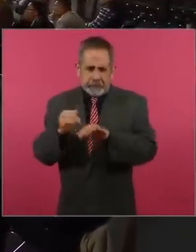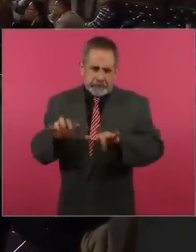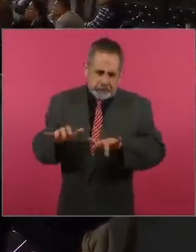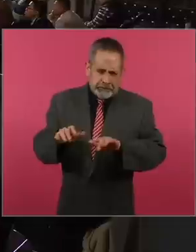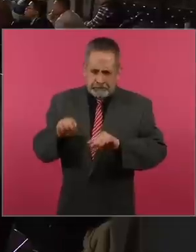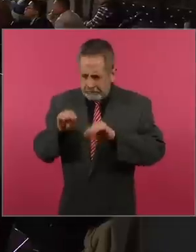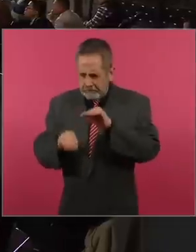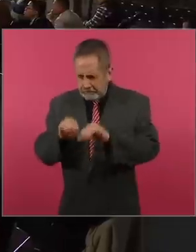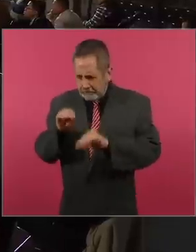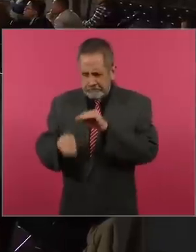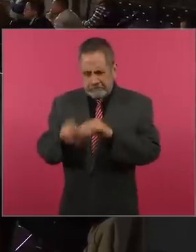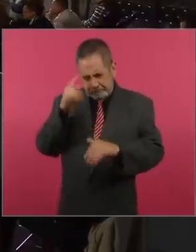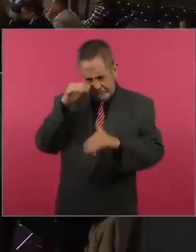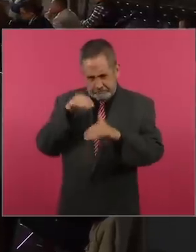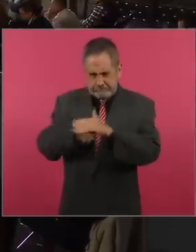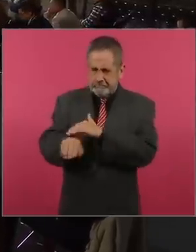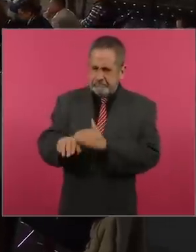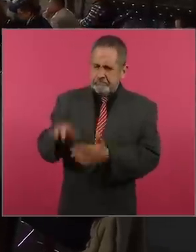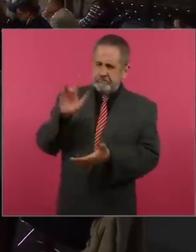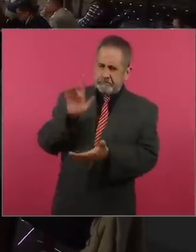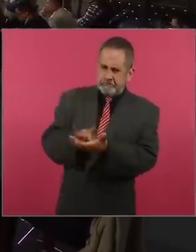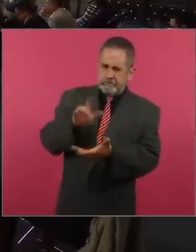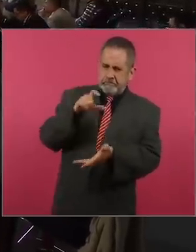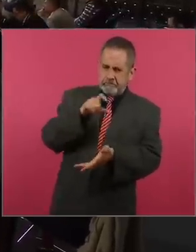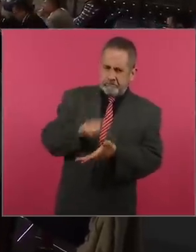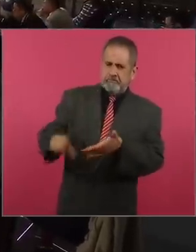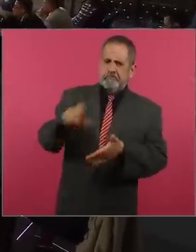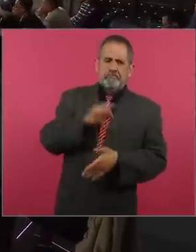accesar a esos boletos.